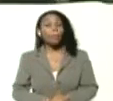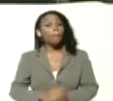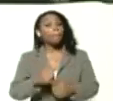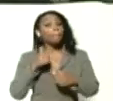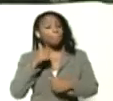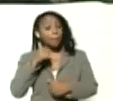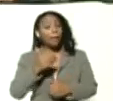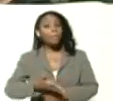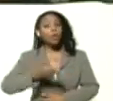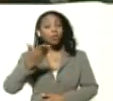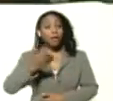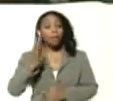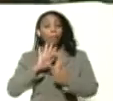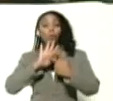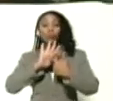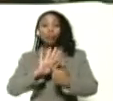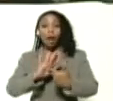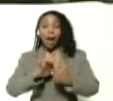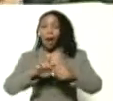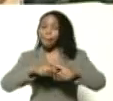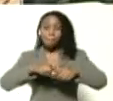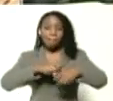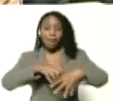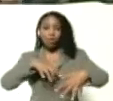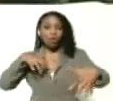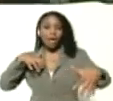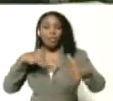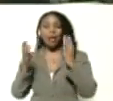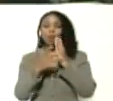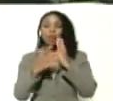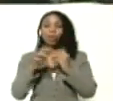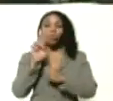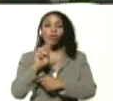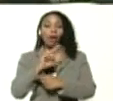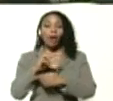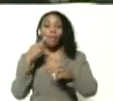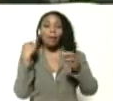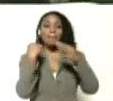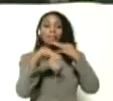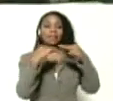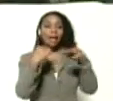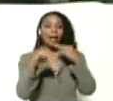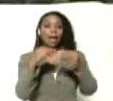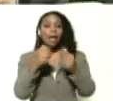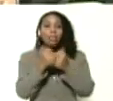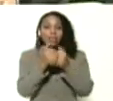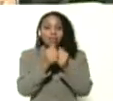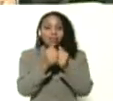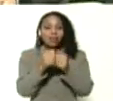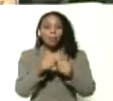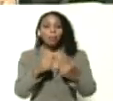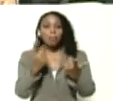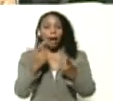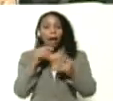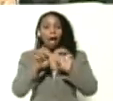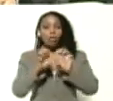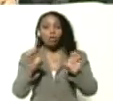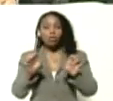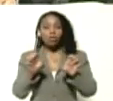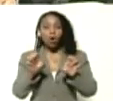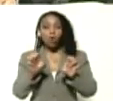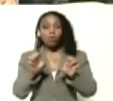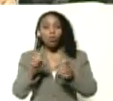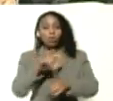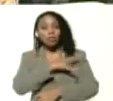importante, señalar, que la mayoría, de la tecnología, utilizada, ha la de mensajería, masiva de textos, para la educación universitaria,